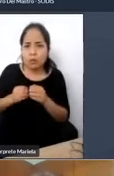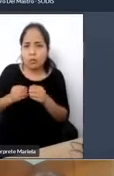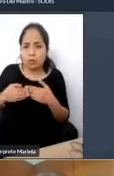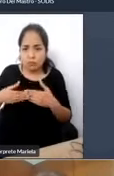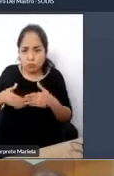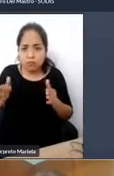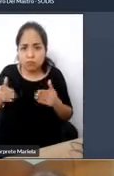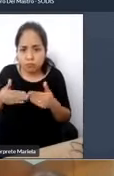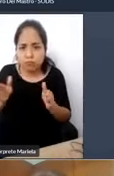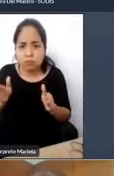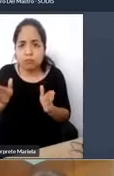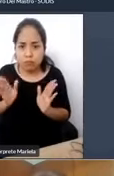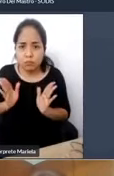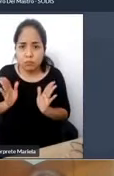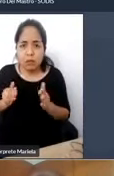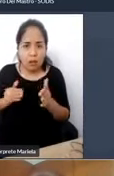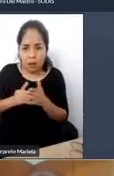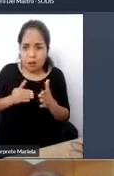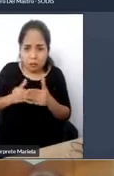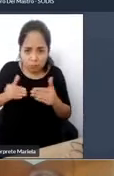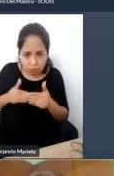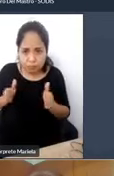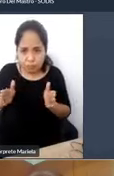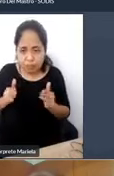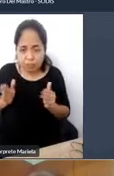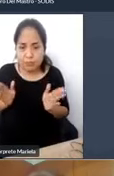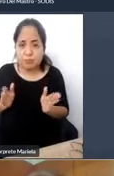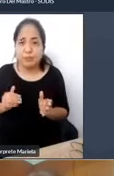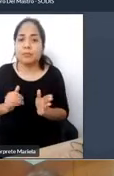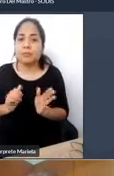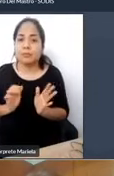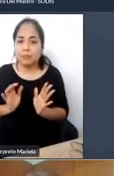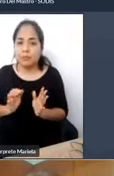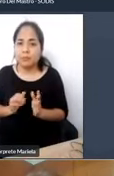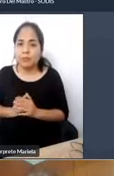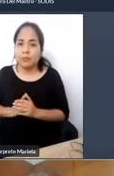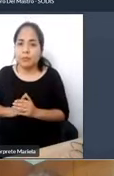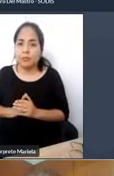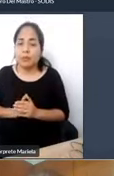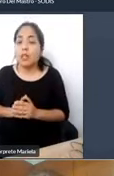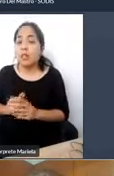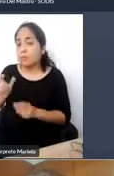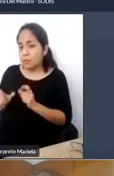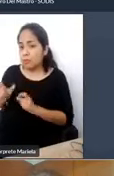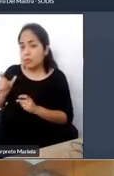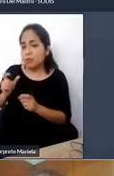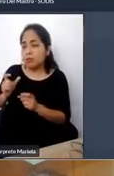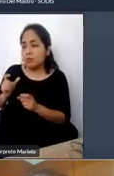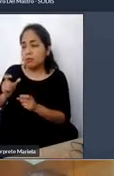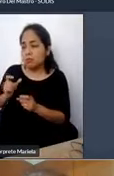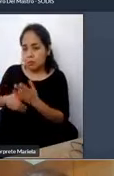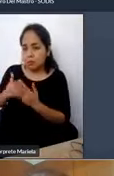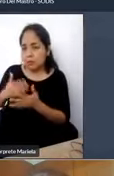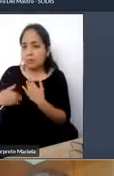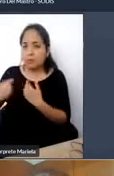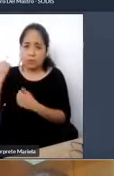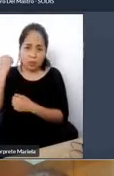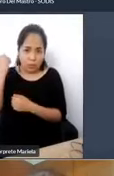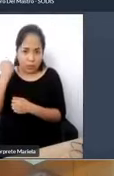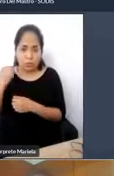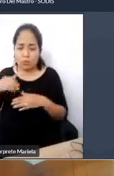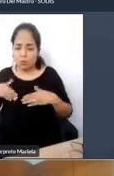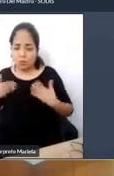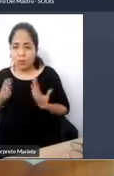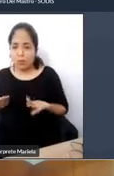concretice el que las personas con discapacidad son sujetas a derechos y deben poder ejercerlos también, en igualdad de